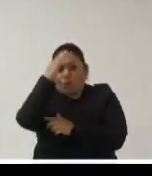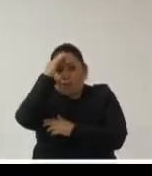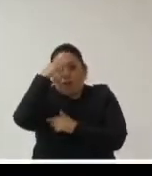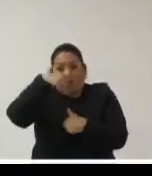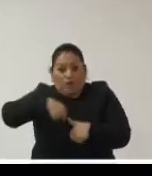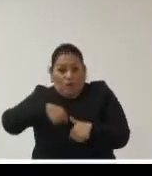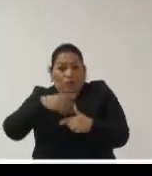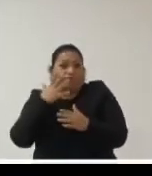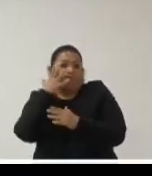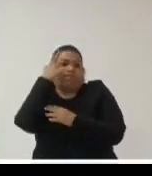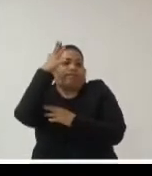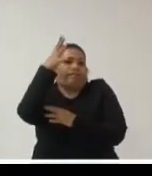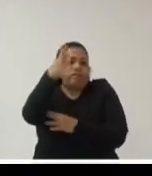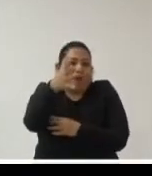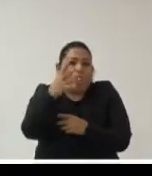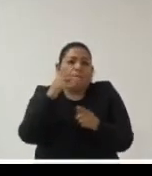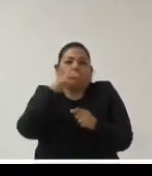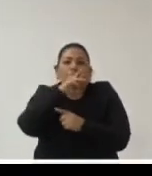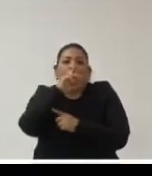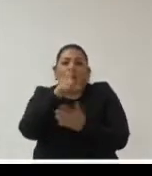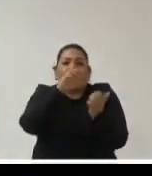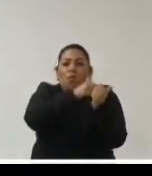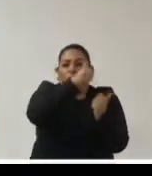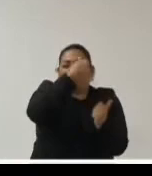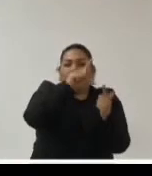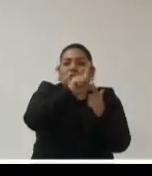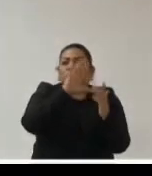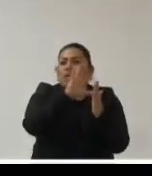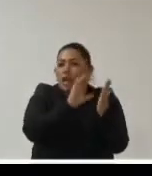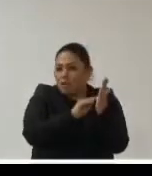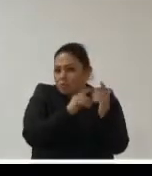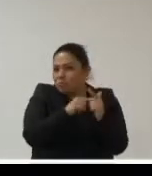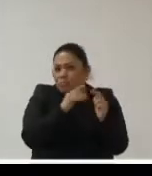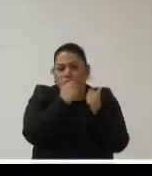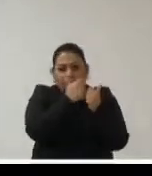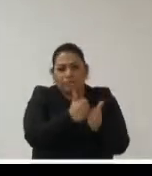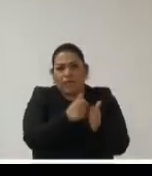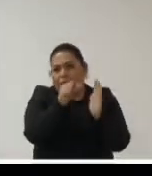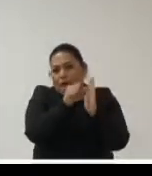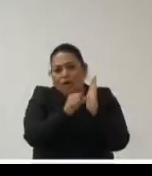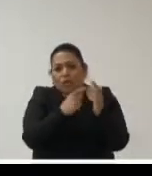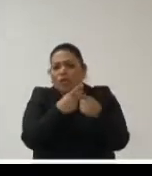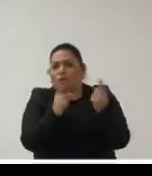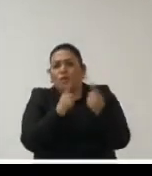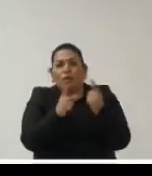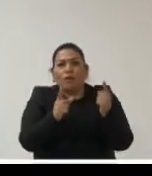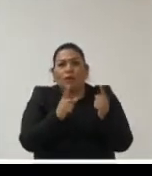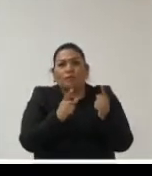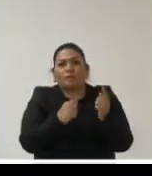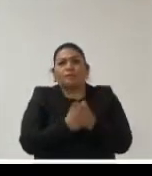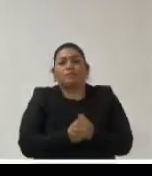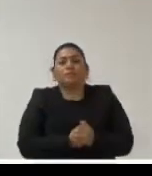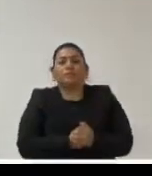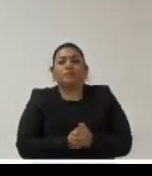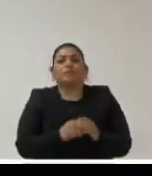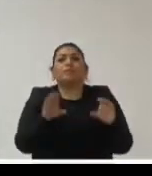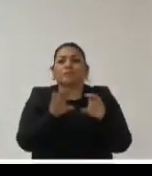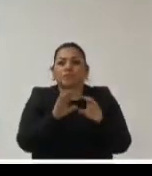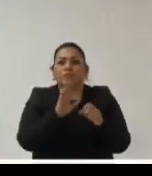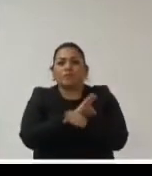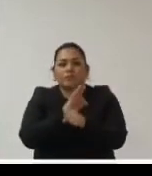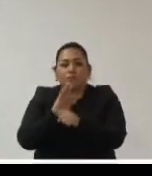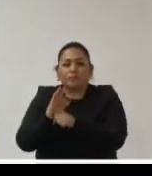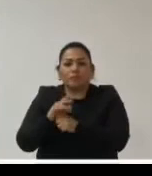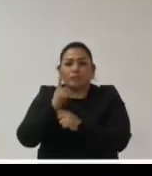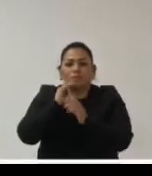nuestras normativas conversan mejor con situaciones de estas características hemos iniciado también otras acciones como decía fiscalización y